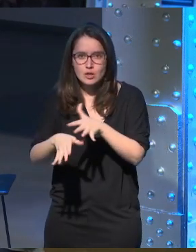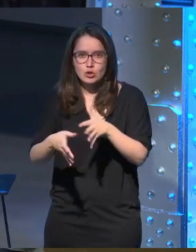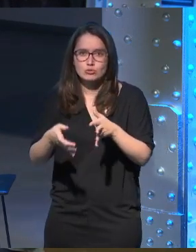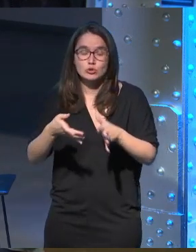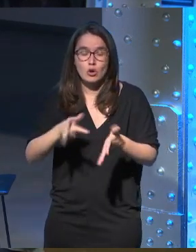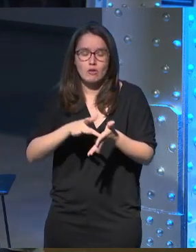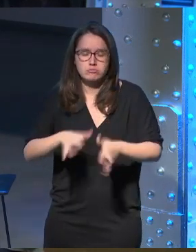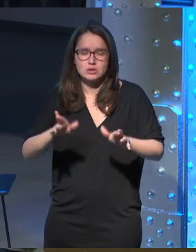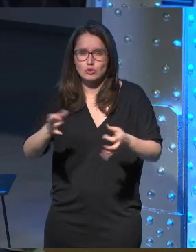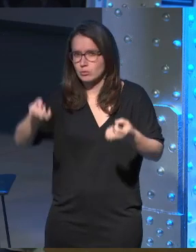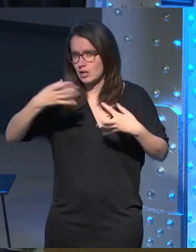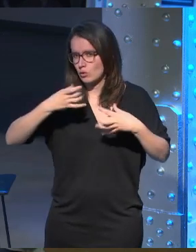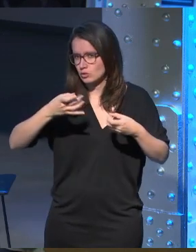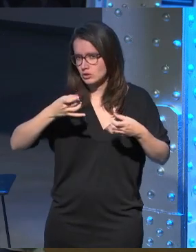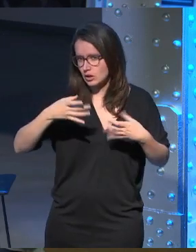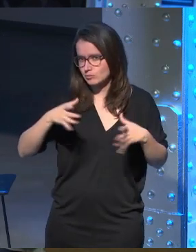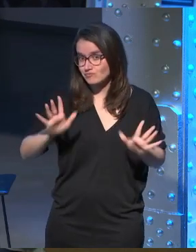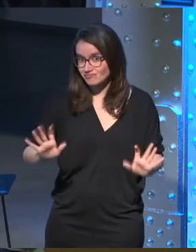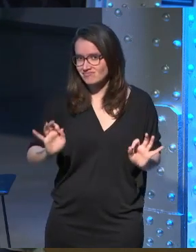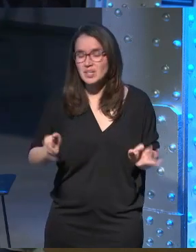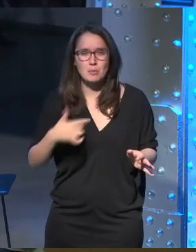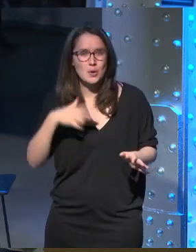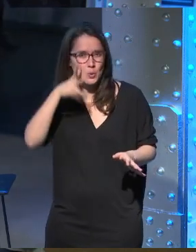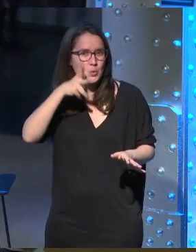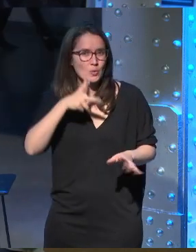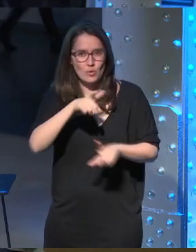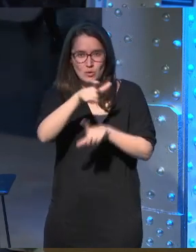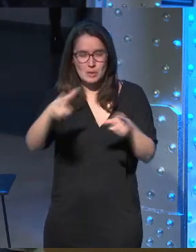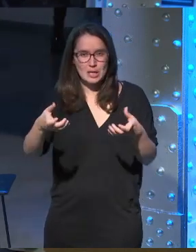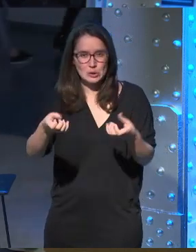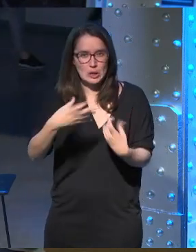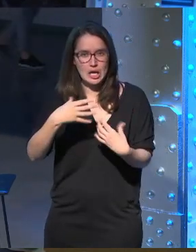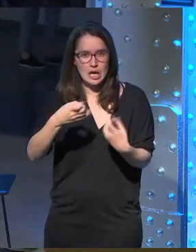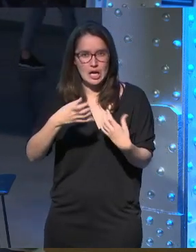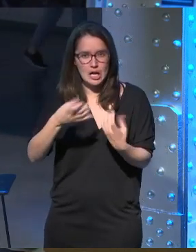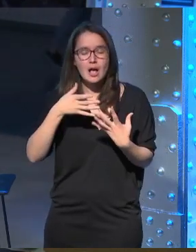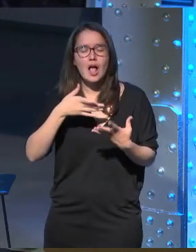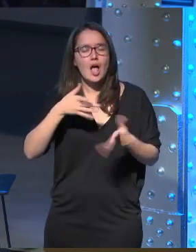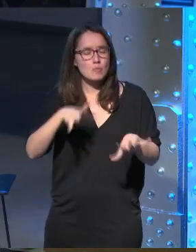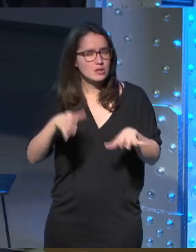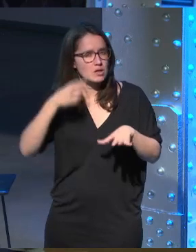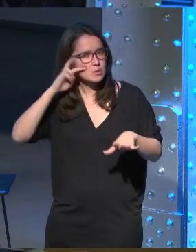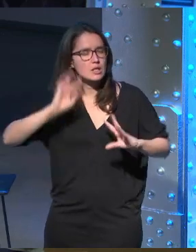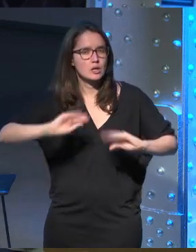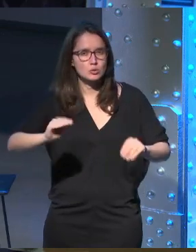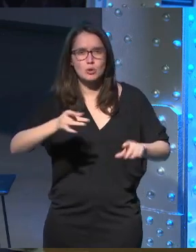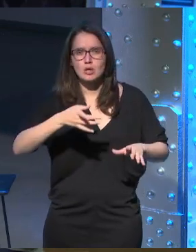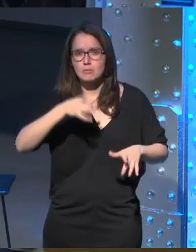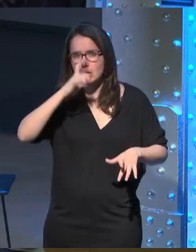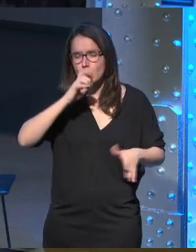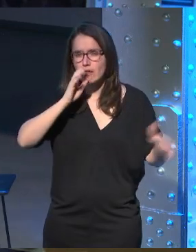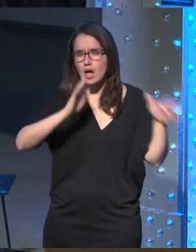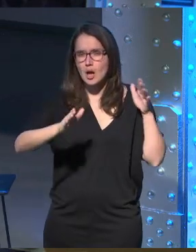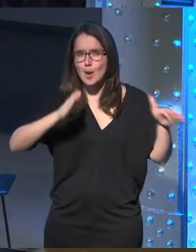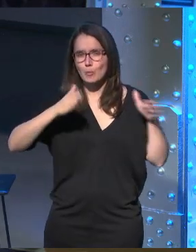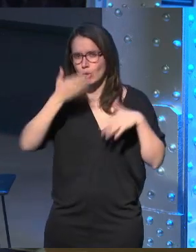a contar y que tenemos para mí siempre es un lujo cuando alguien comparte aprendizajes y experiencias pero me recuerda a la época que estábamos en el